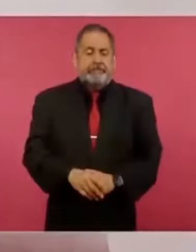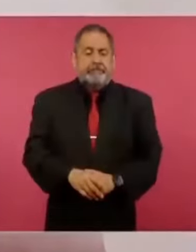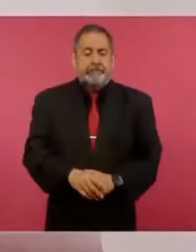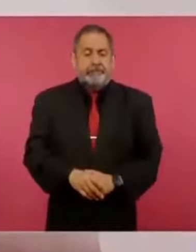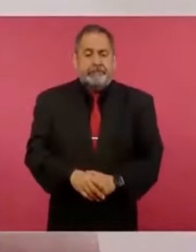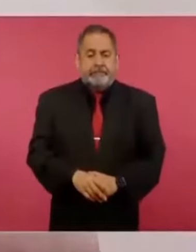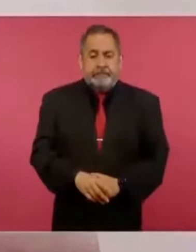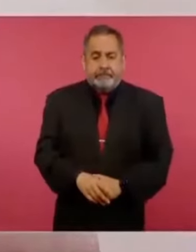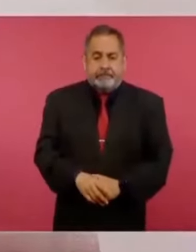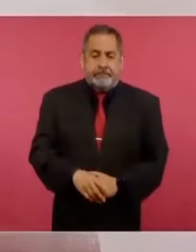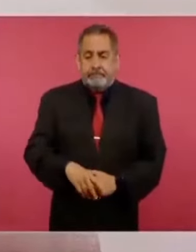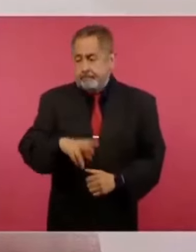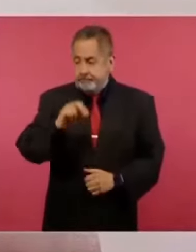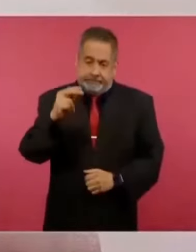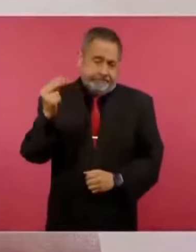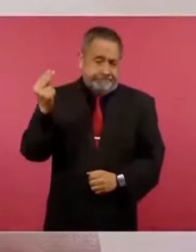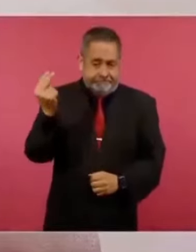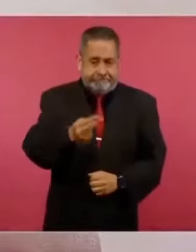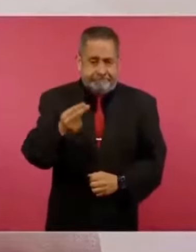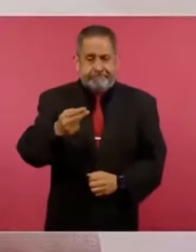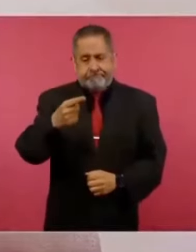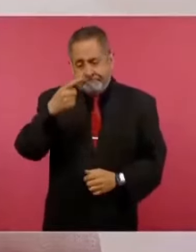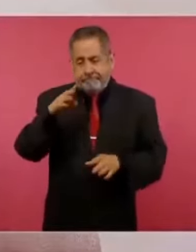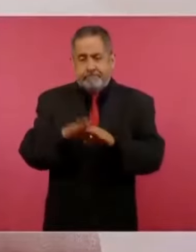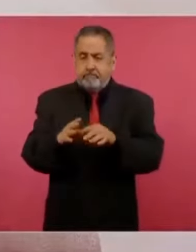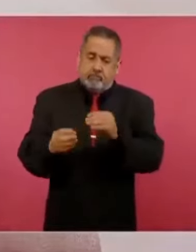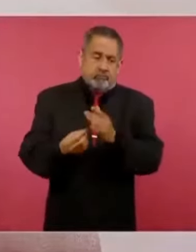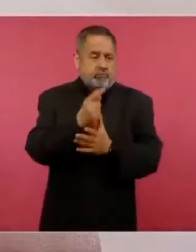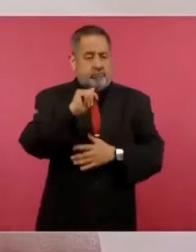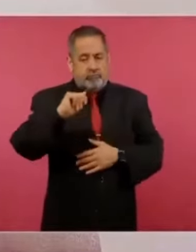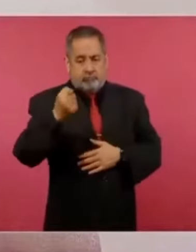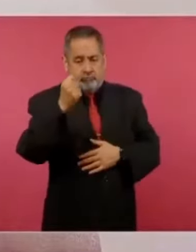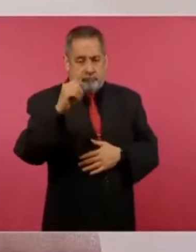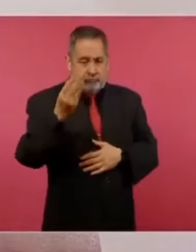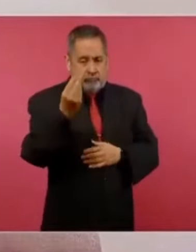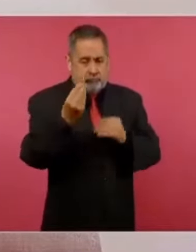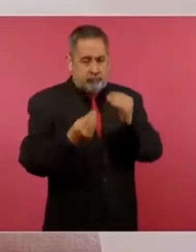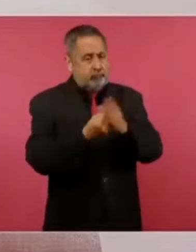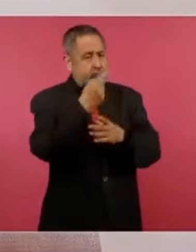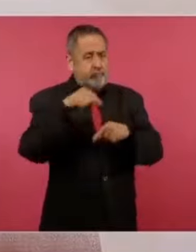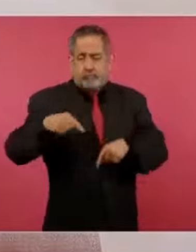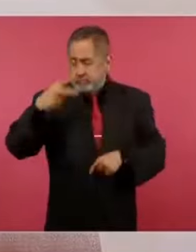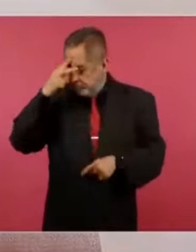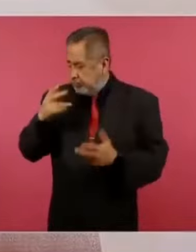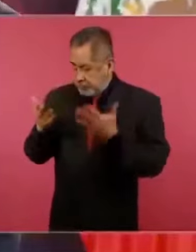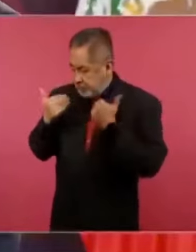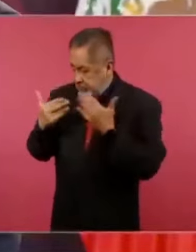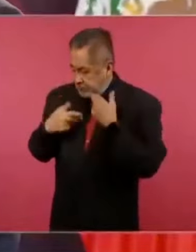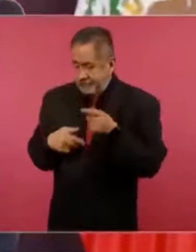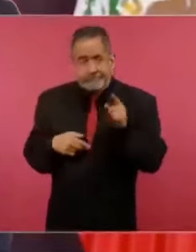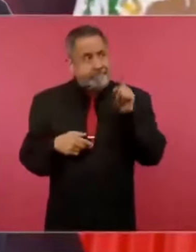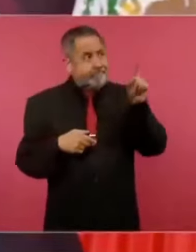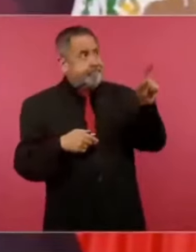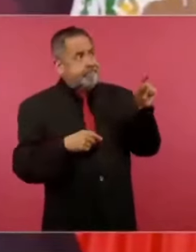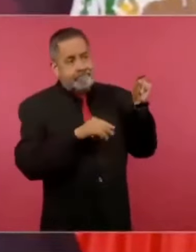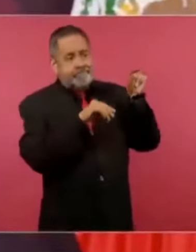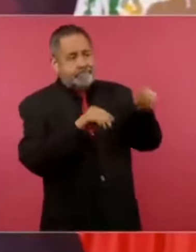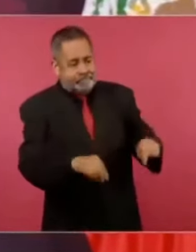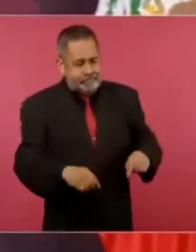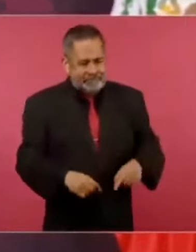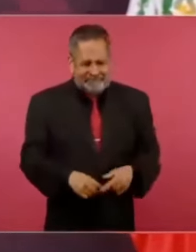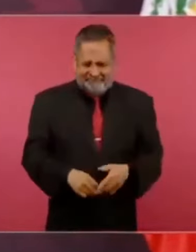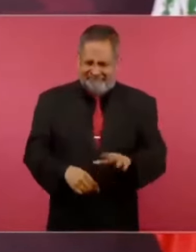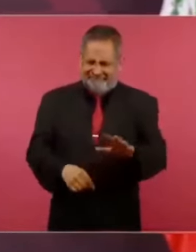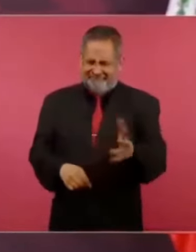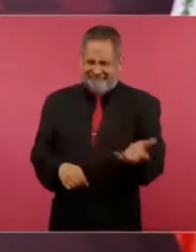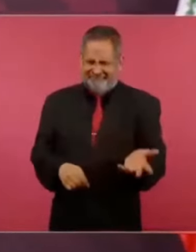necesitábamos además tecnología que México no poseía, como si no se pudiese